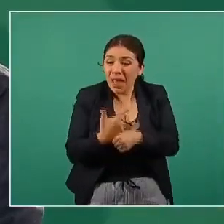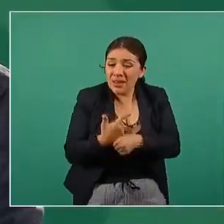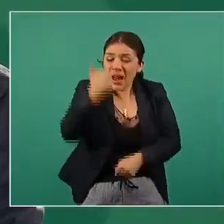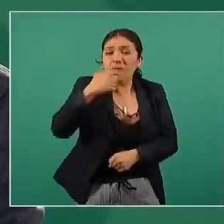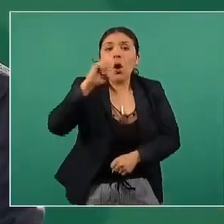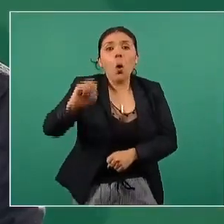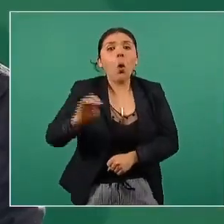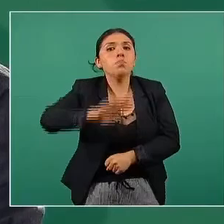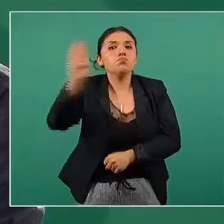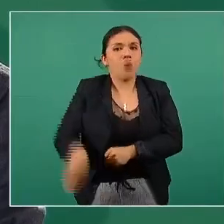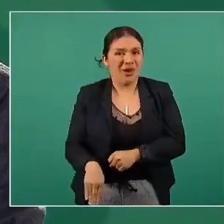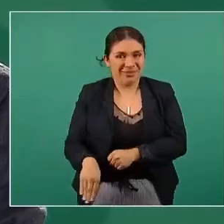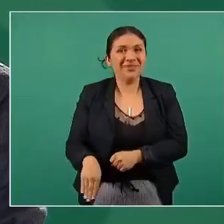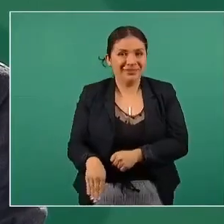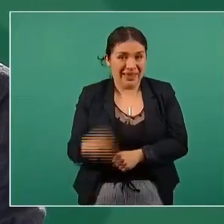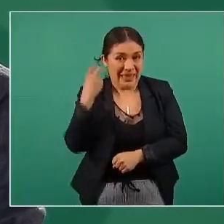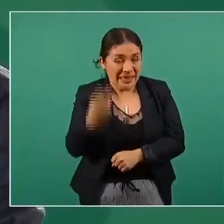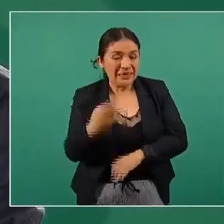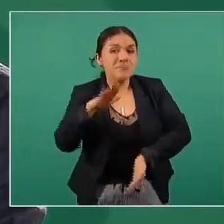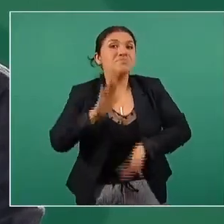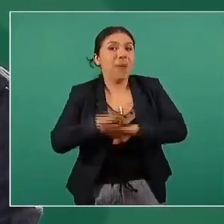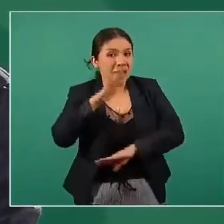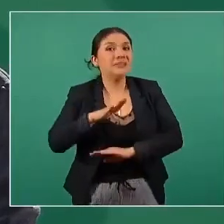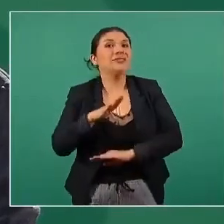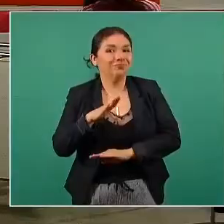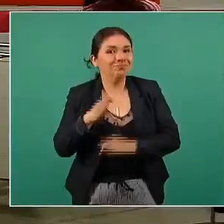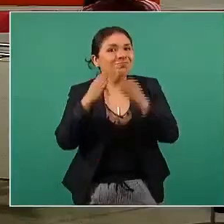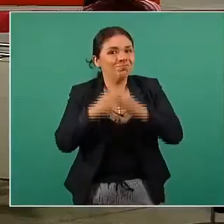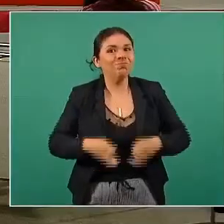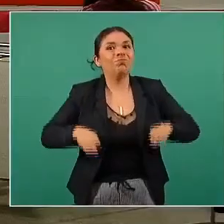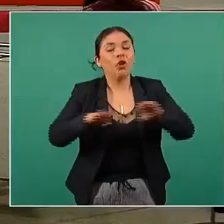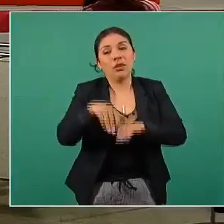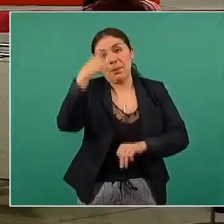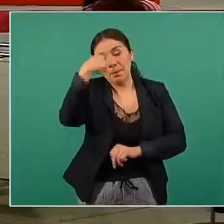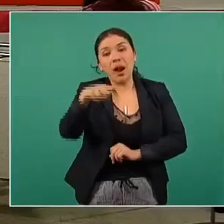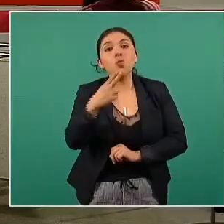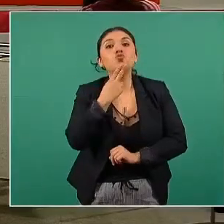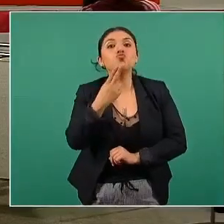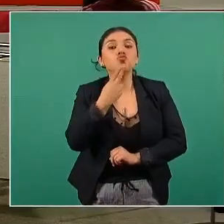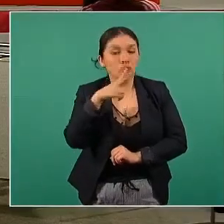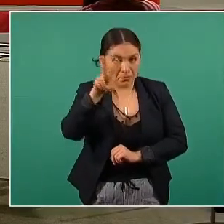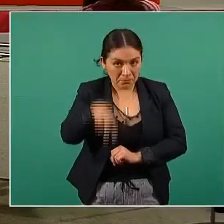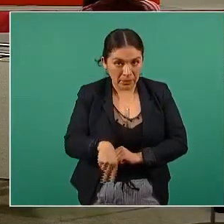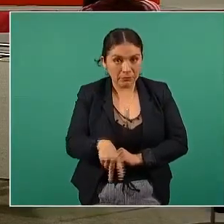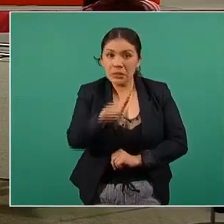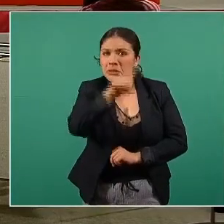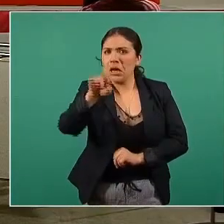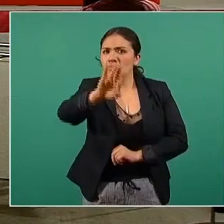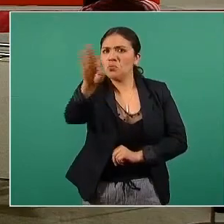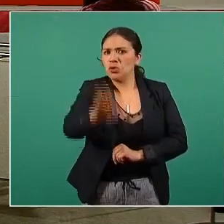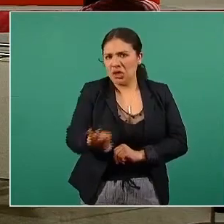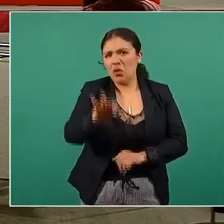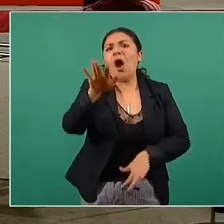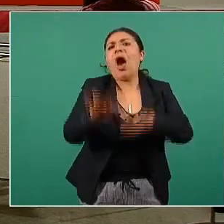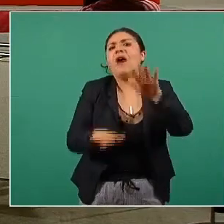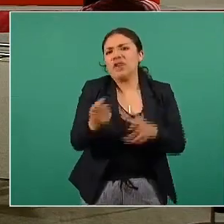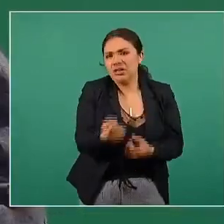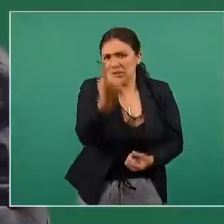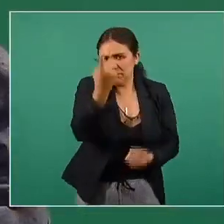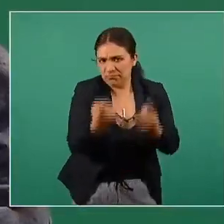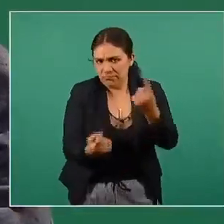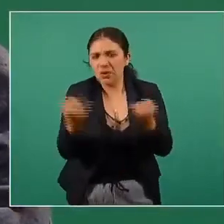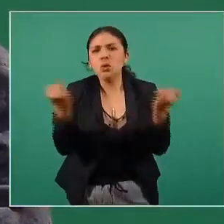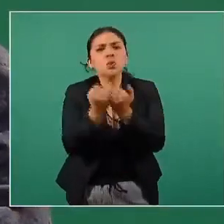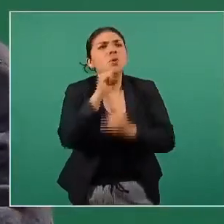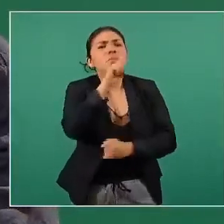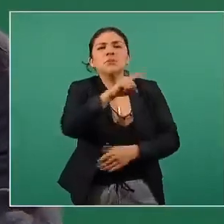muerte y es donde tienen los mayores índices de utilidad 100% en algunos casos incluida